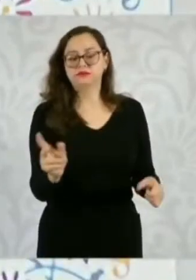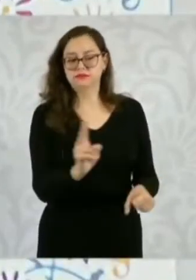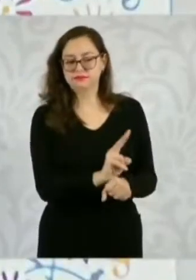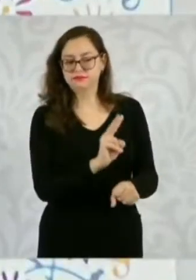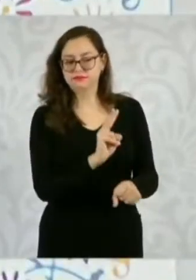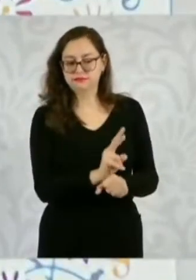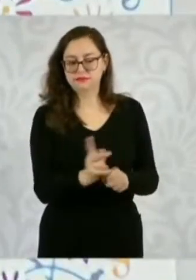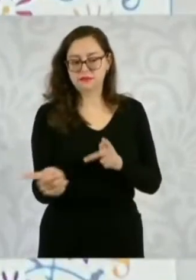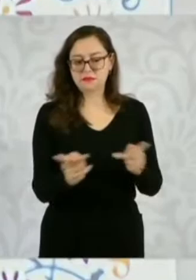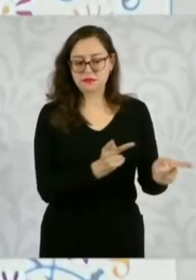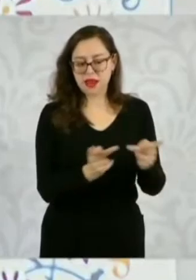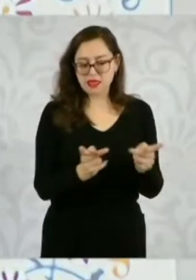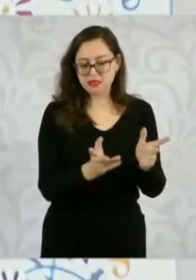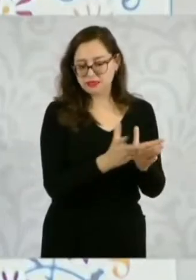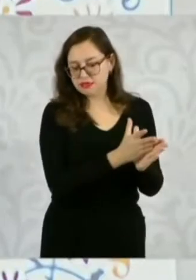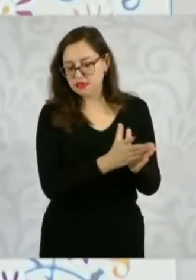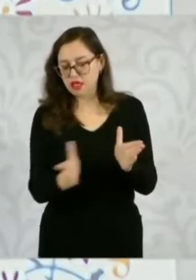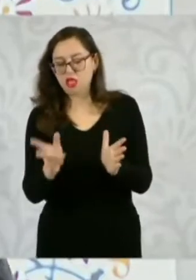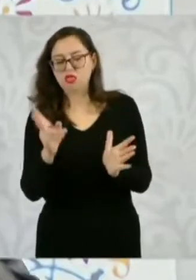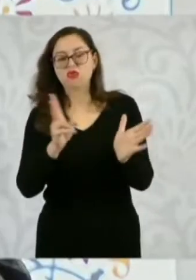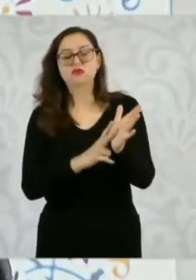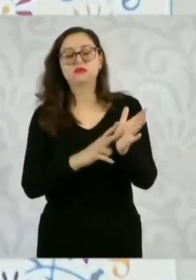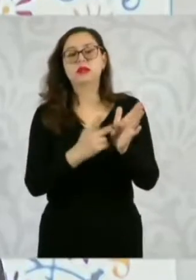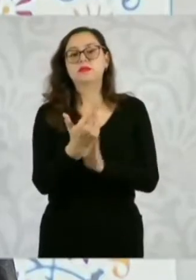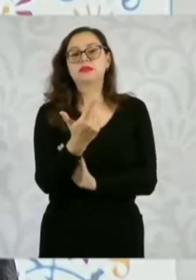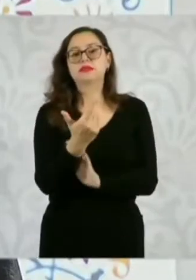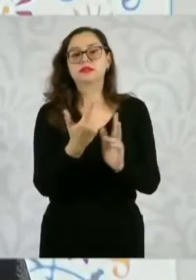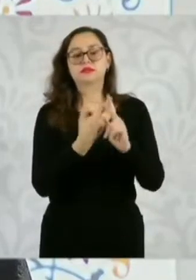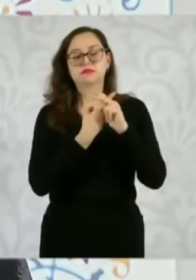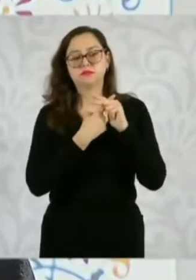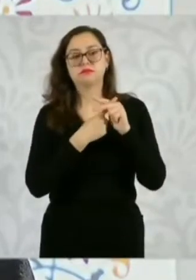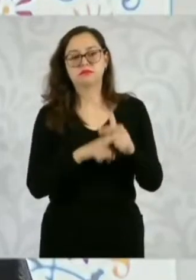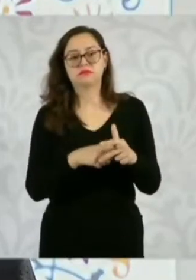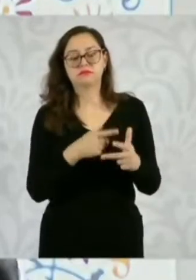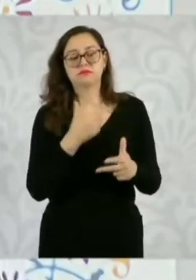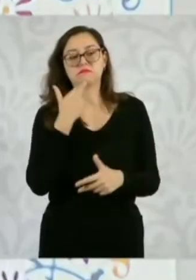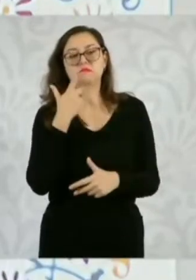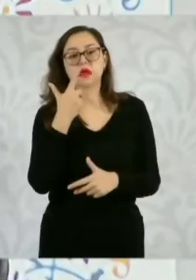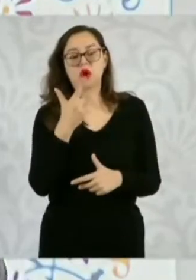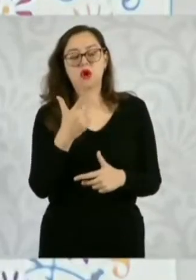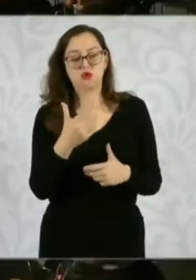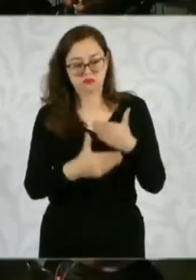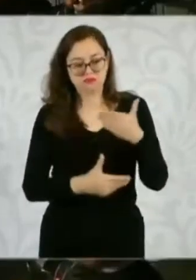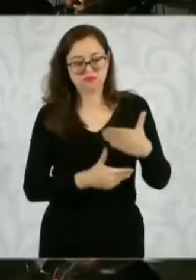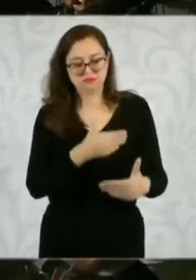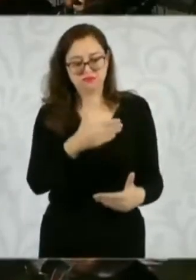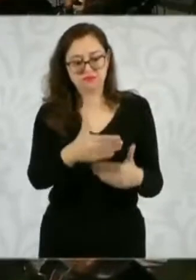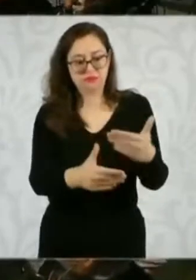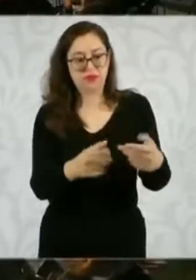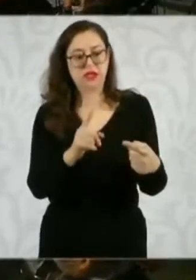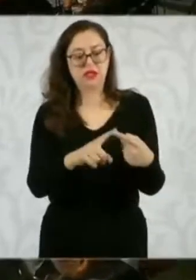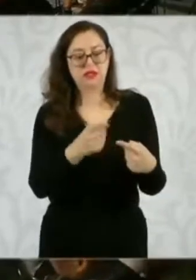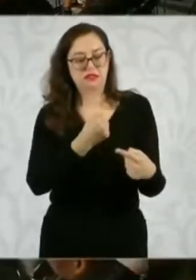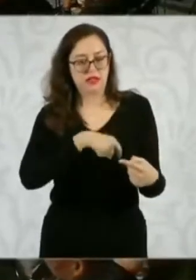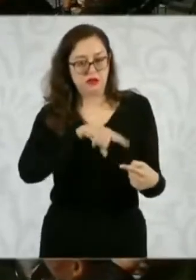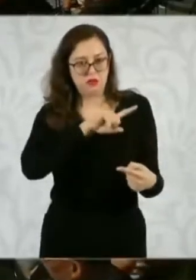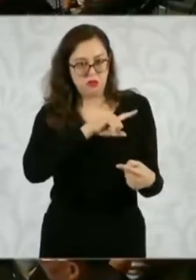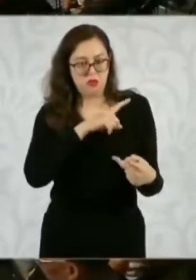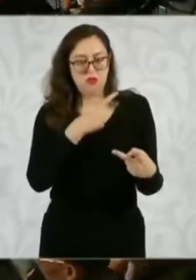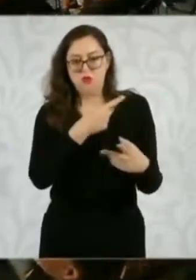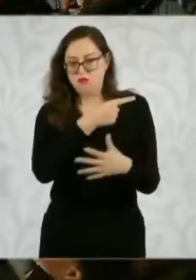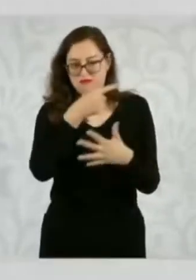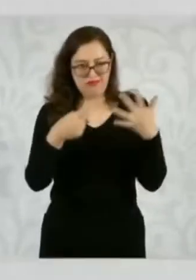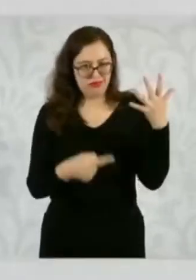que inicie en el 2025 para dar mejor calidad de vida. El programa, por ejemplo,